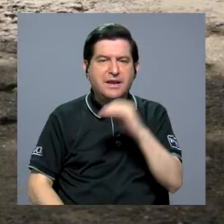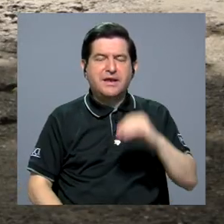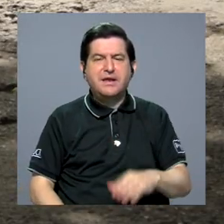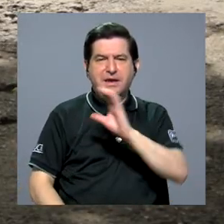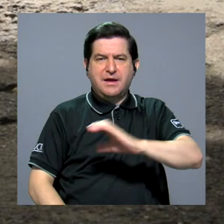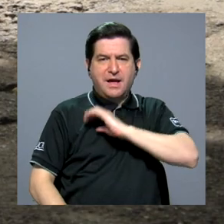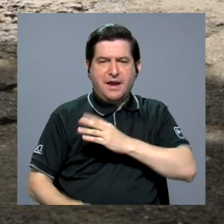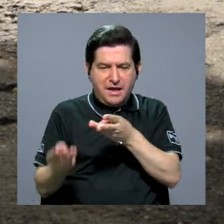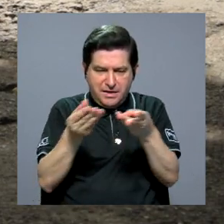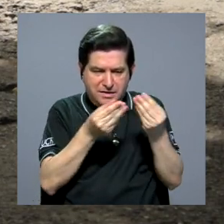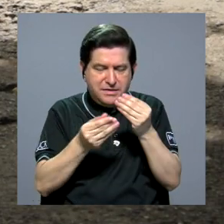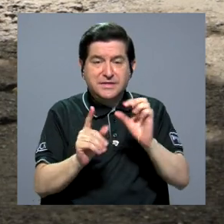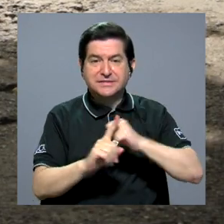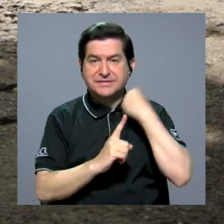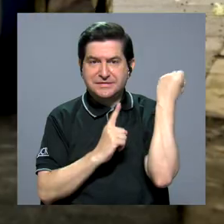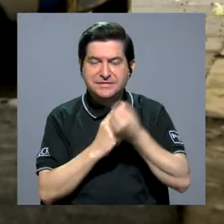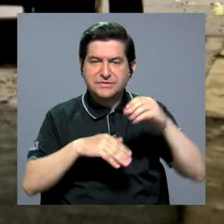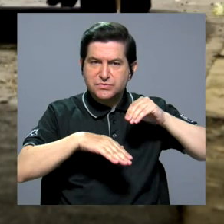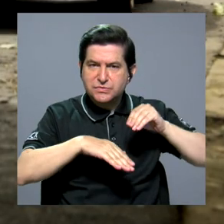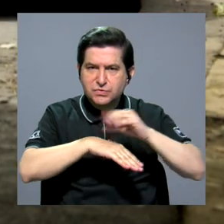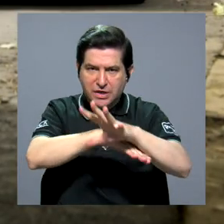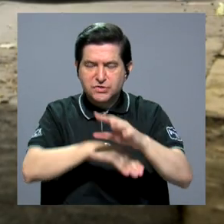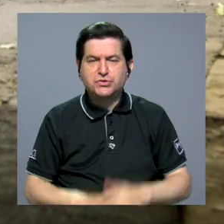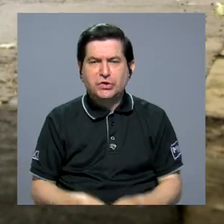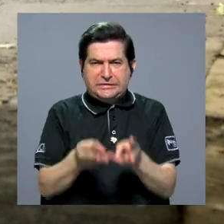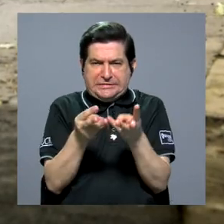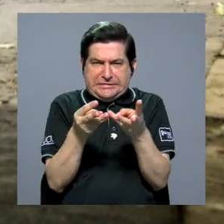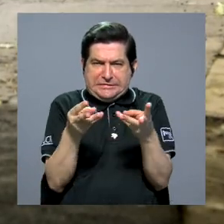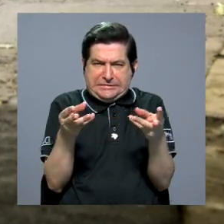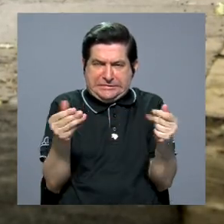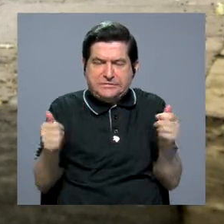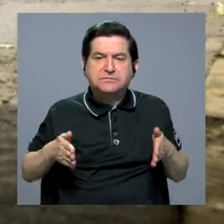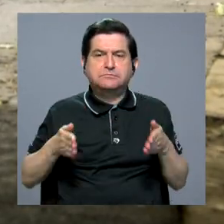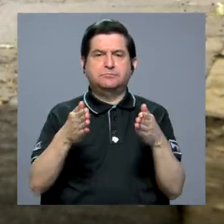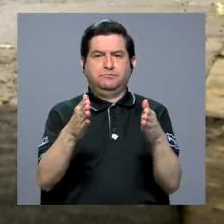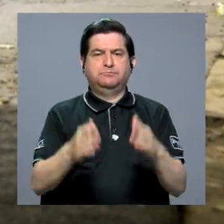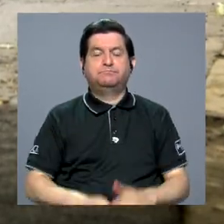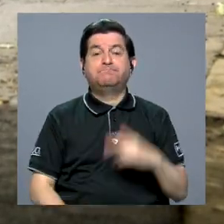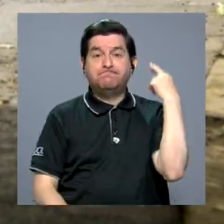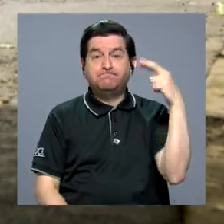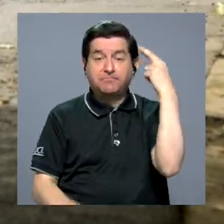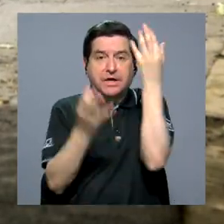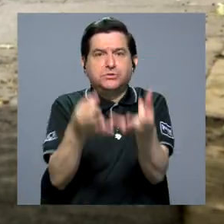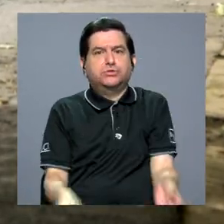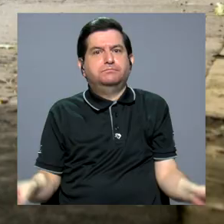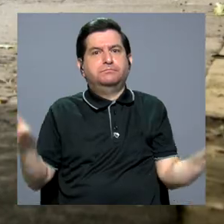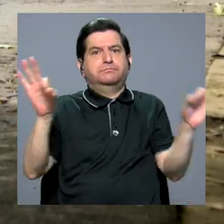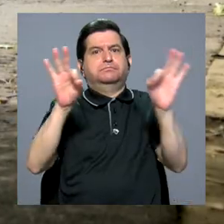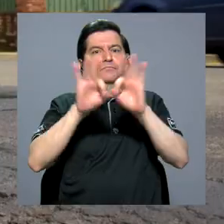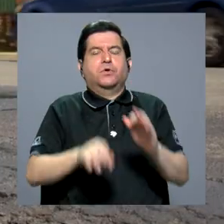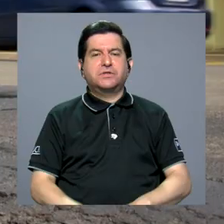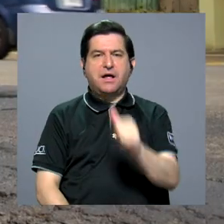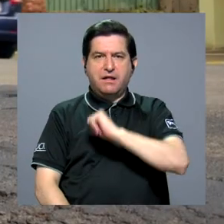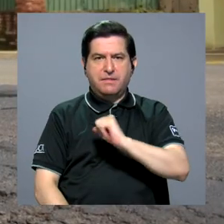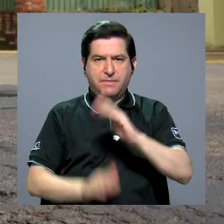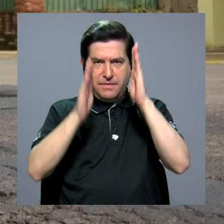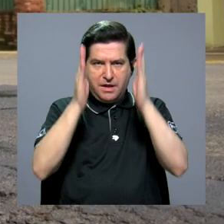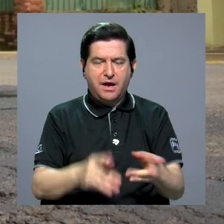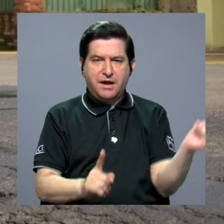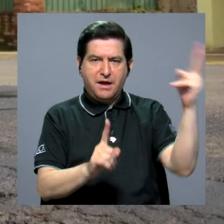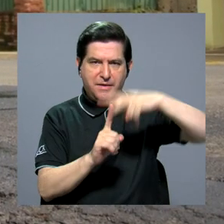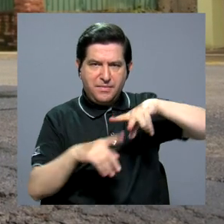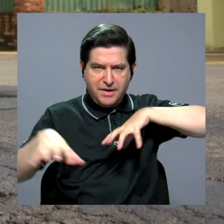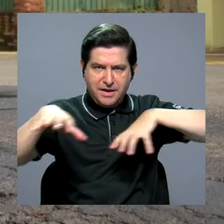y geotécnicas son parte de los factores que inciden en el deterioro de las carreteras, por eso es tan importante que las